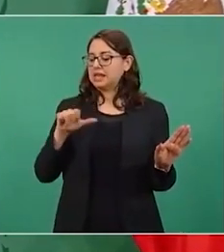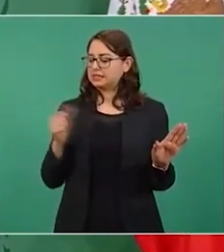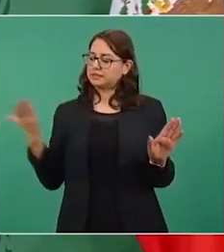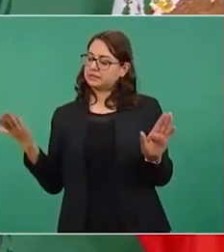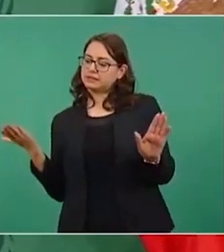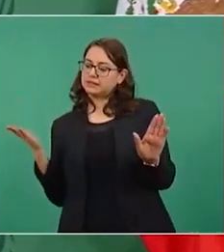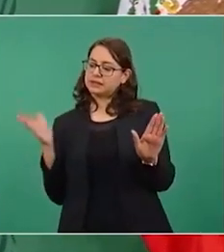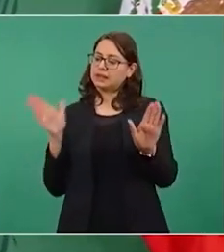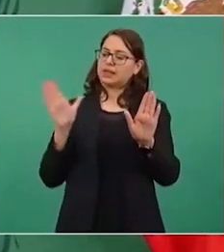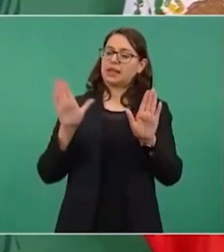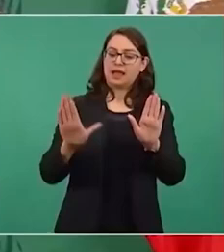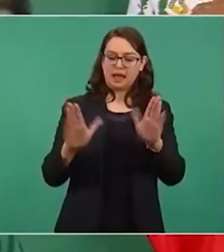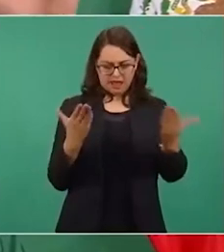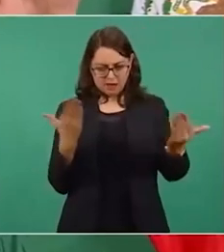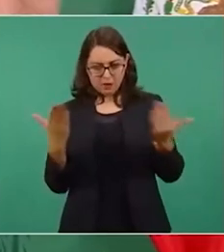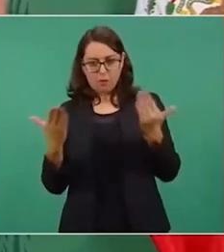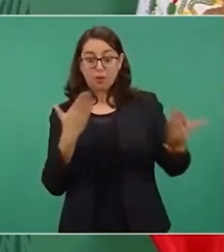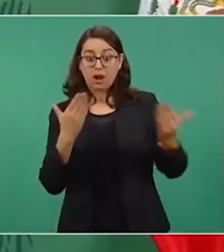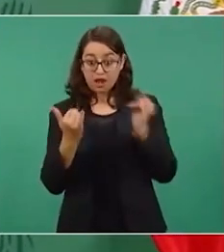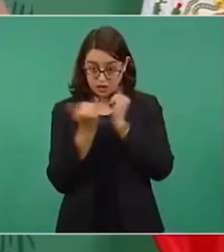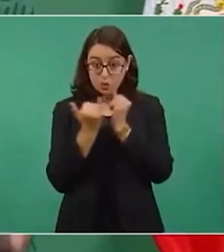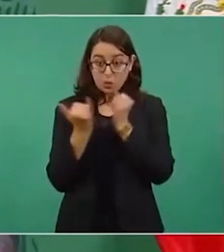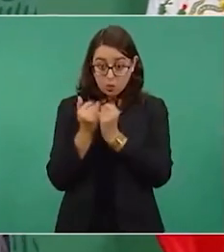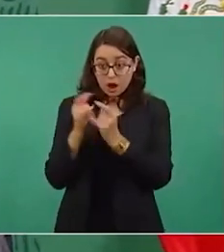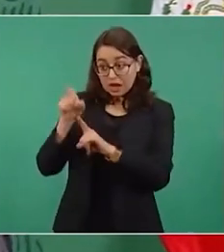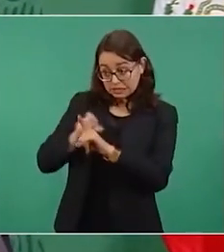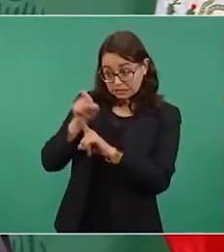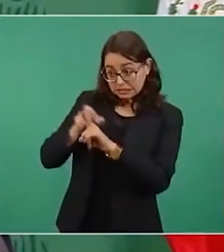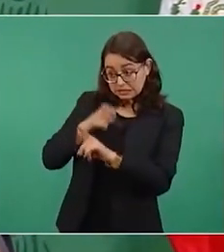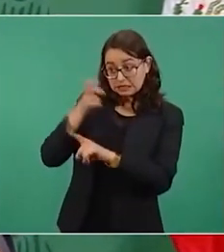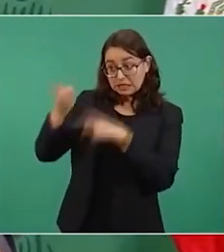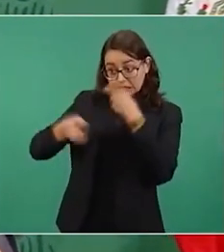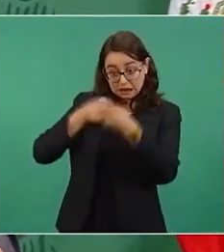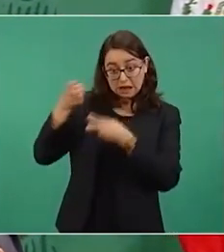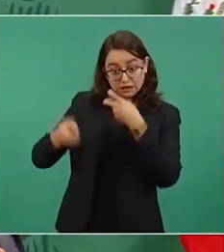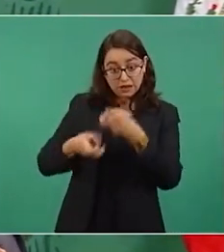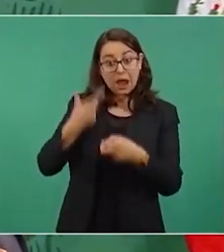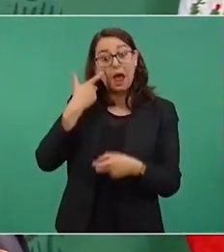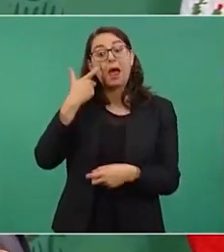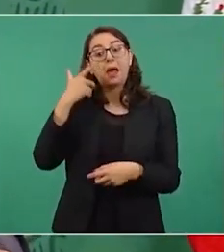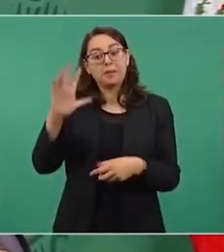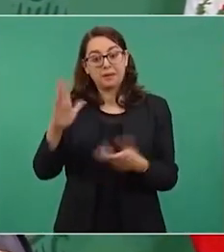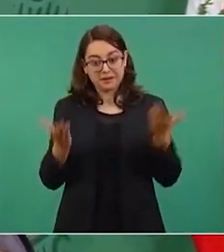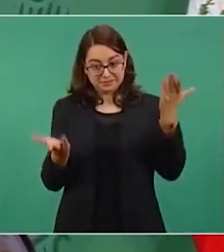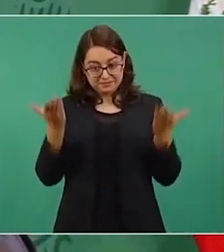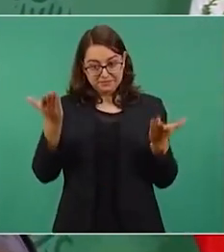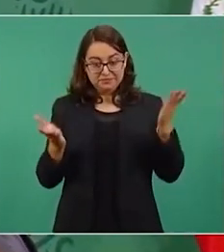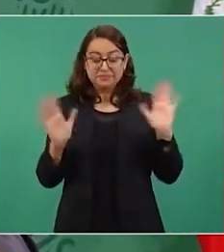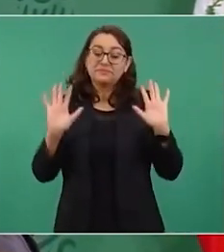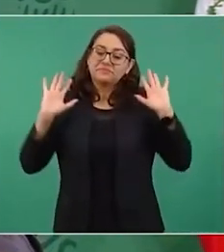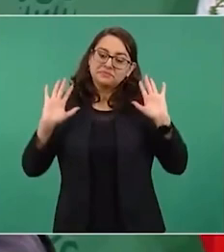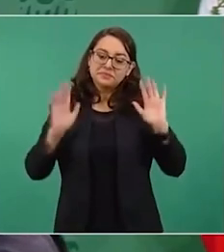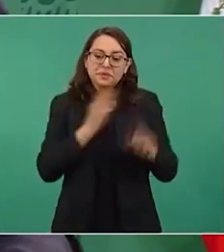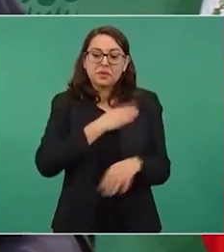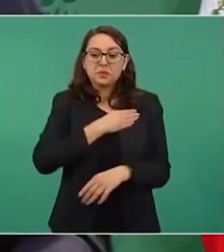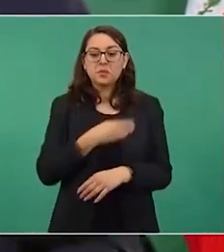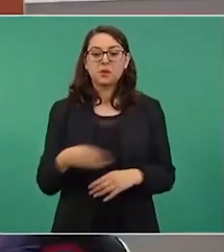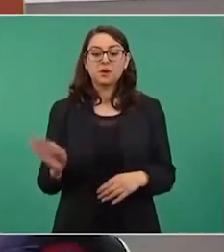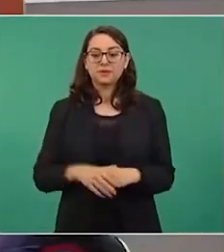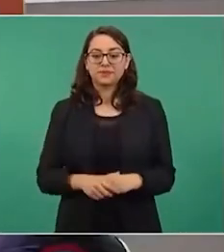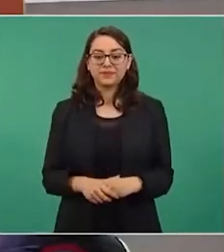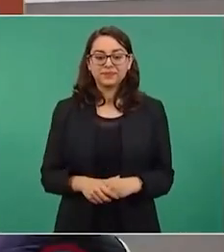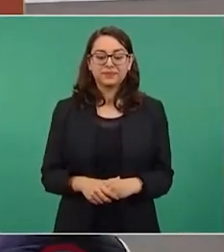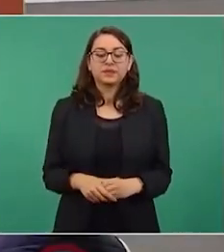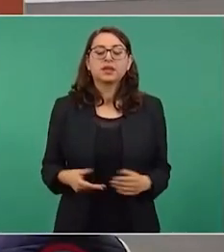Nada más para ver los contrastes. Pero bueno, vamos